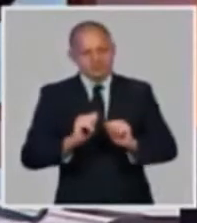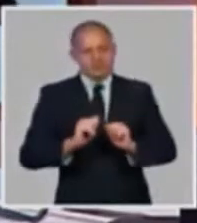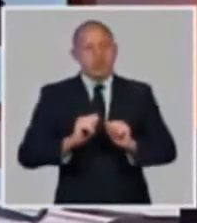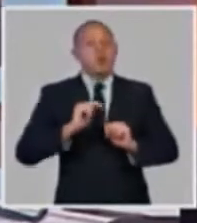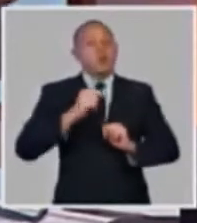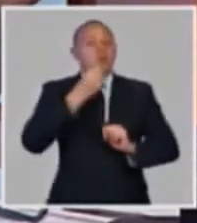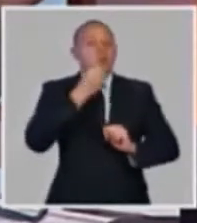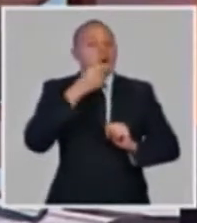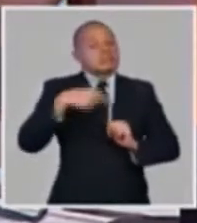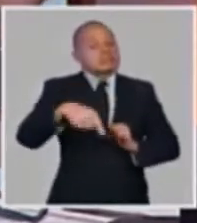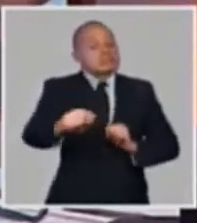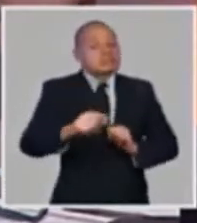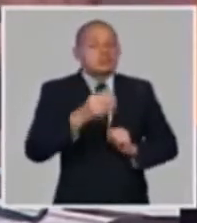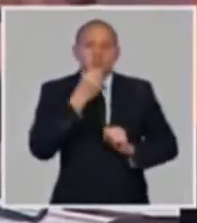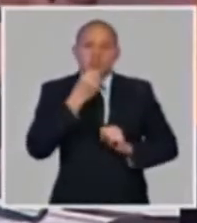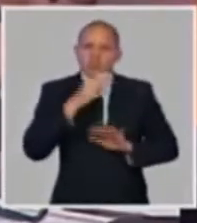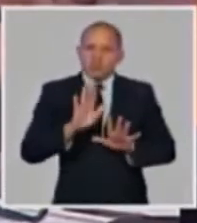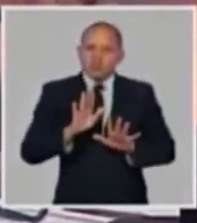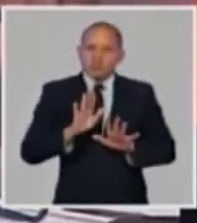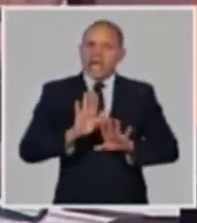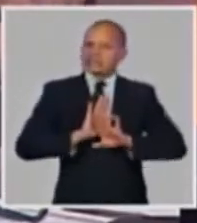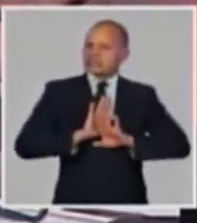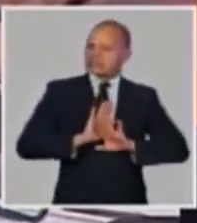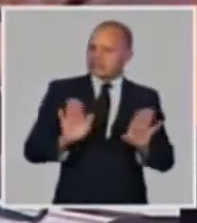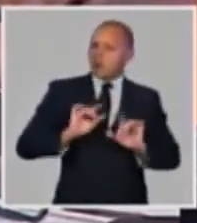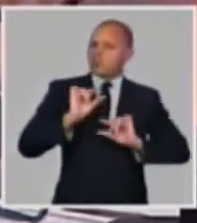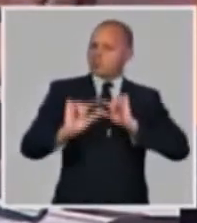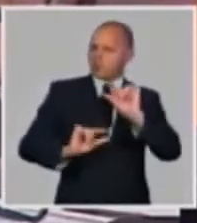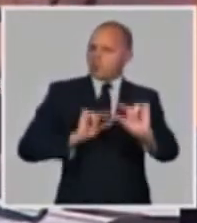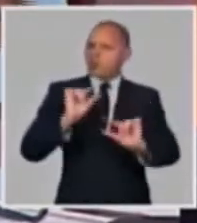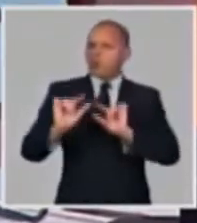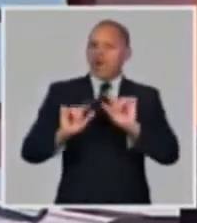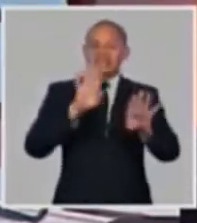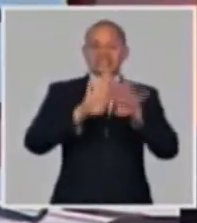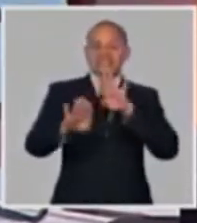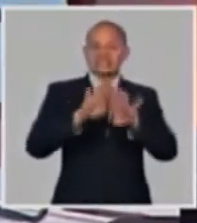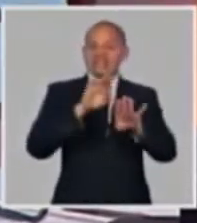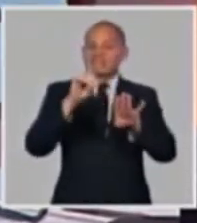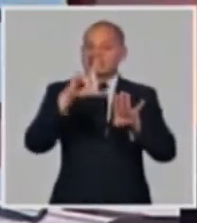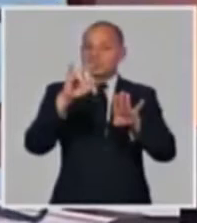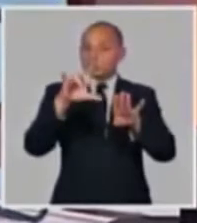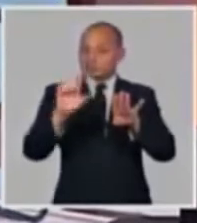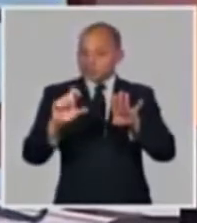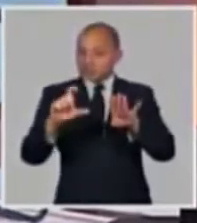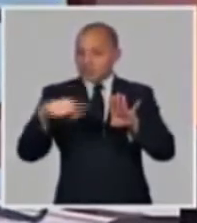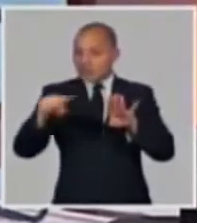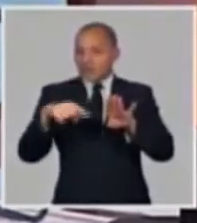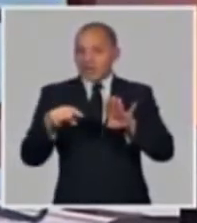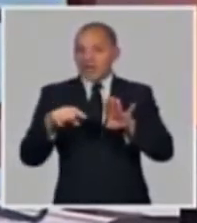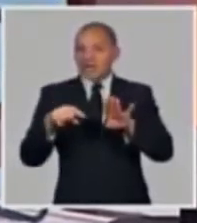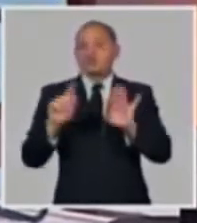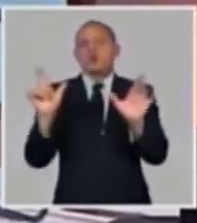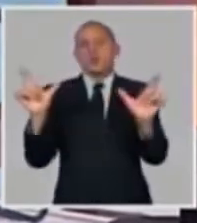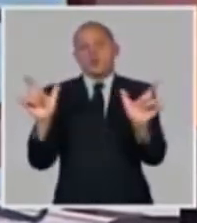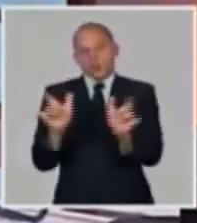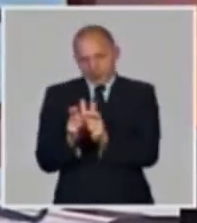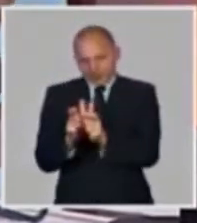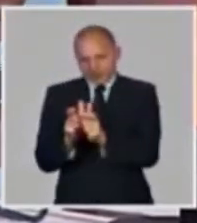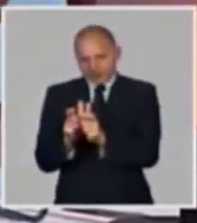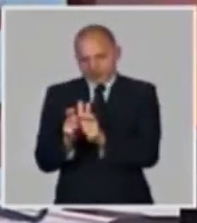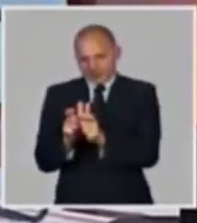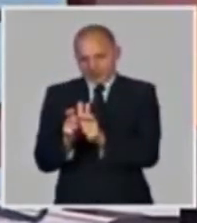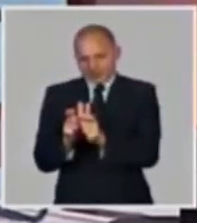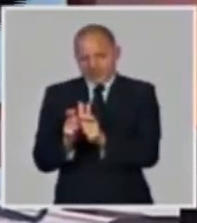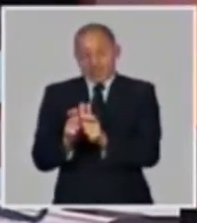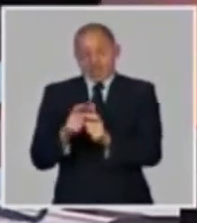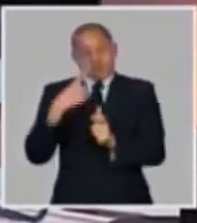quedando menos entidades operando con CUC y lo poco que le vaya quedando a las personas para los bancos. No estoy anunciando que